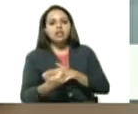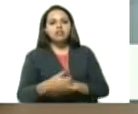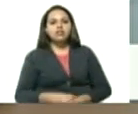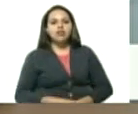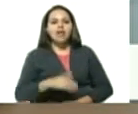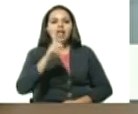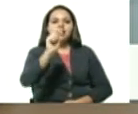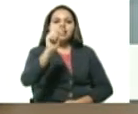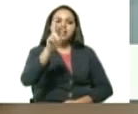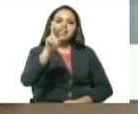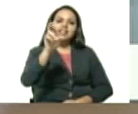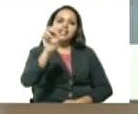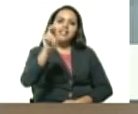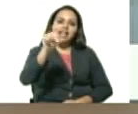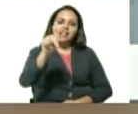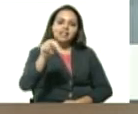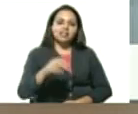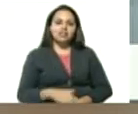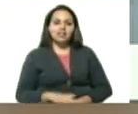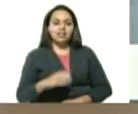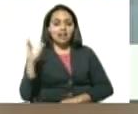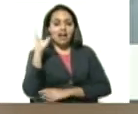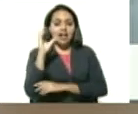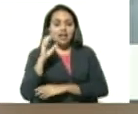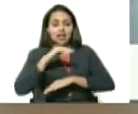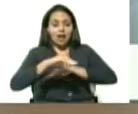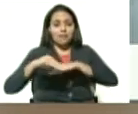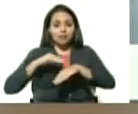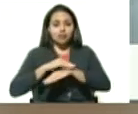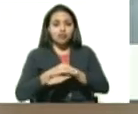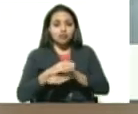Caracas de la Gran Misión Transporte Venezuela. Adelante.